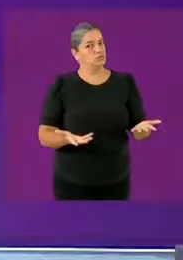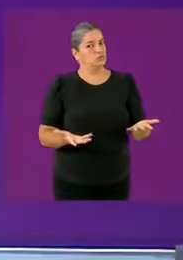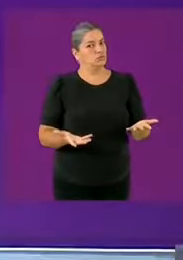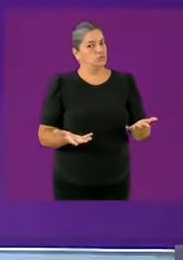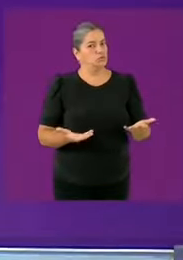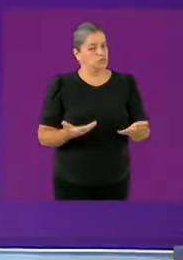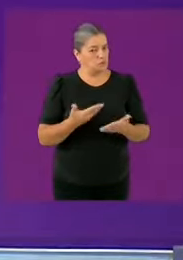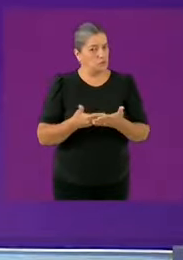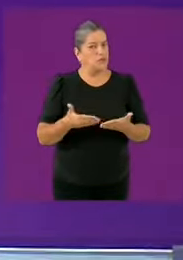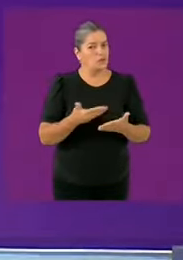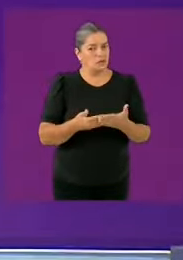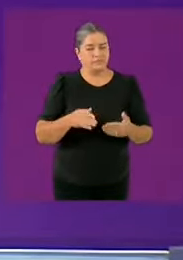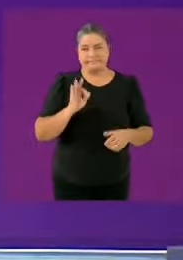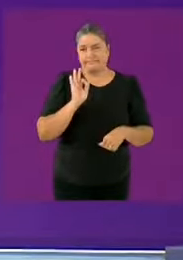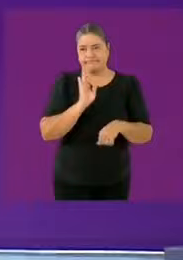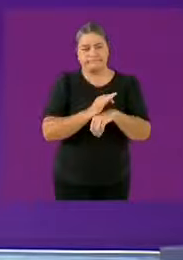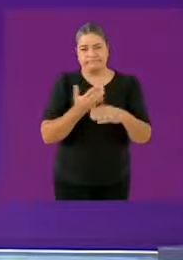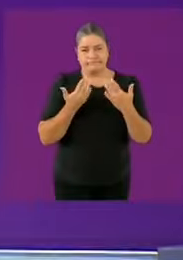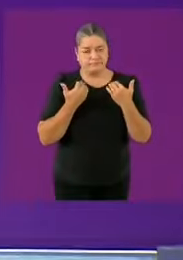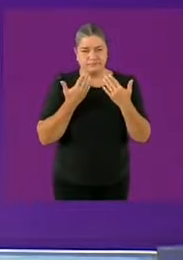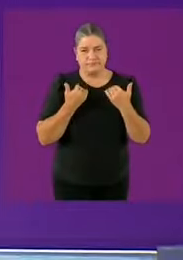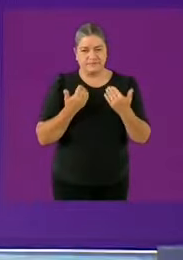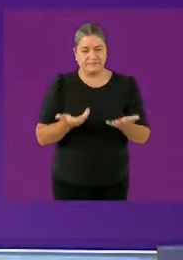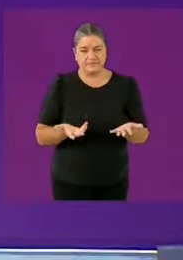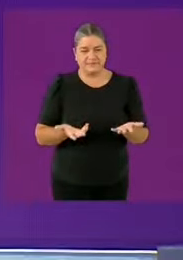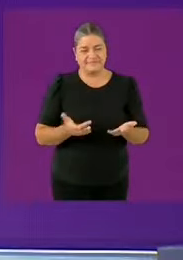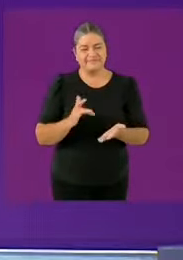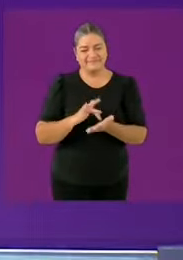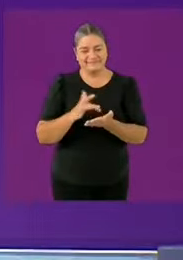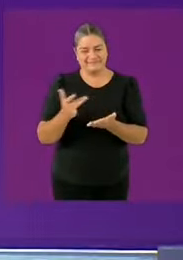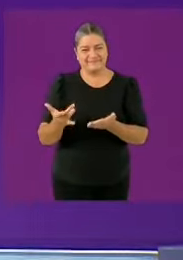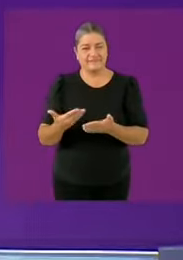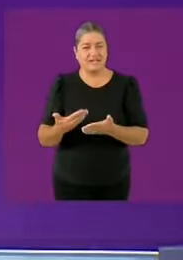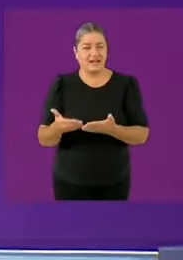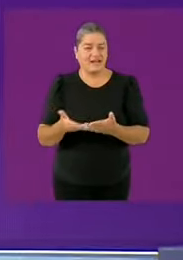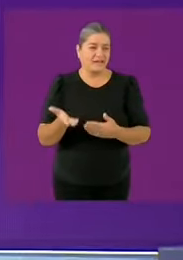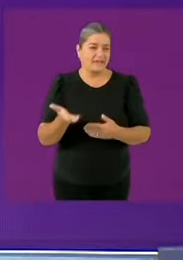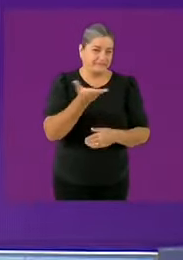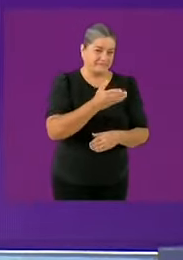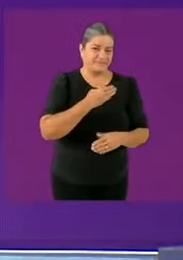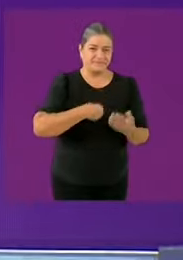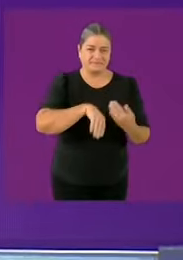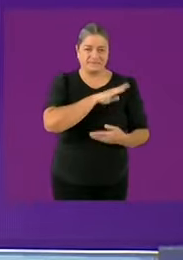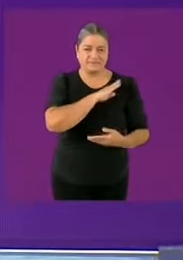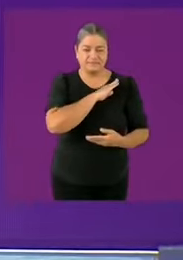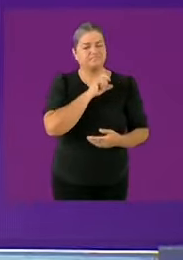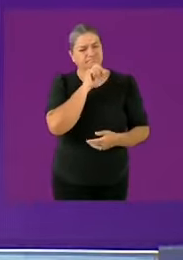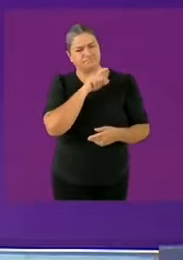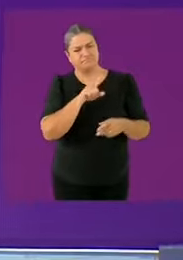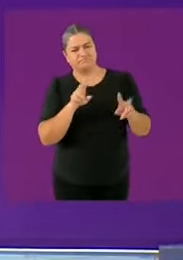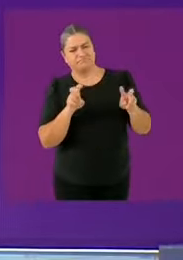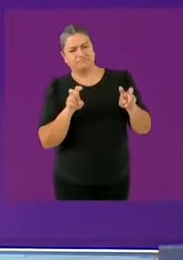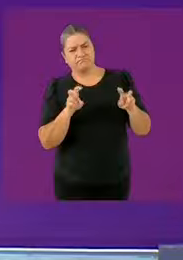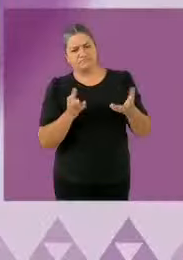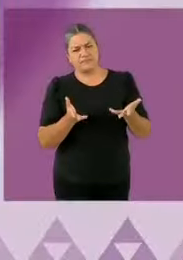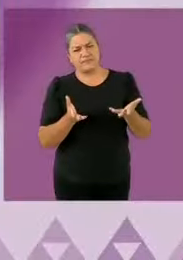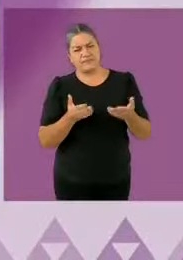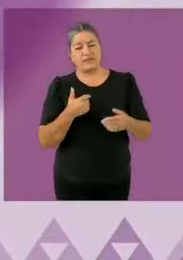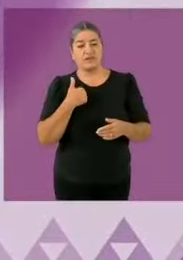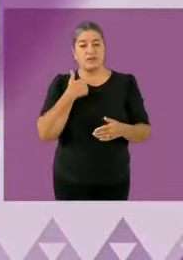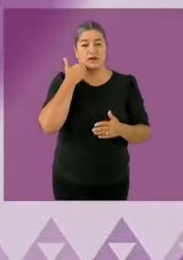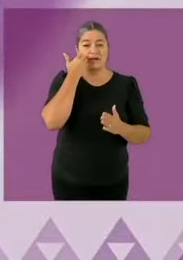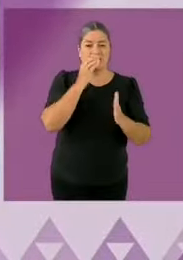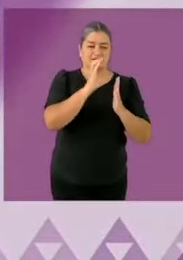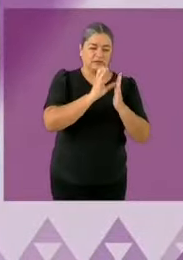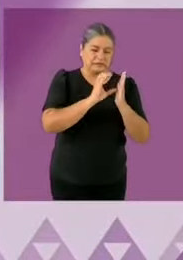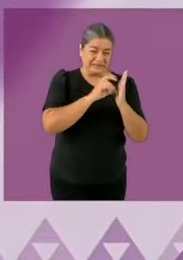a modificar la constitución para que por primera vez las comunidades indígenas sean sujetos de derecho y vamos a continuar